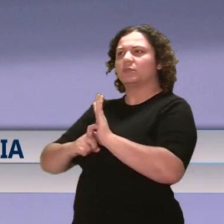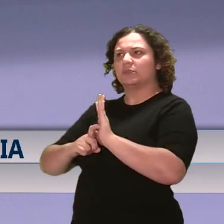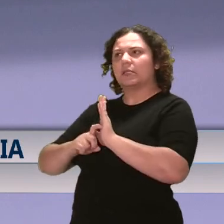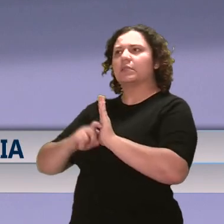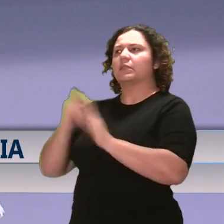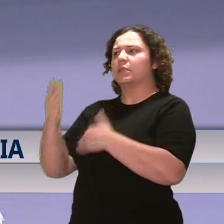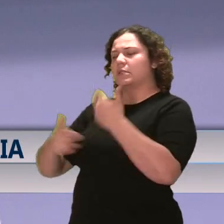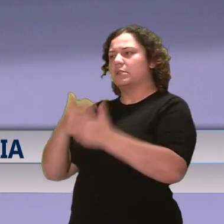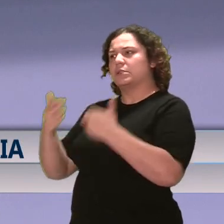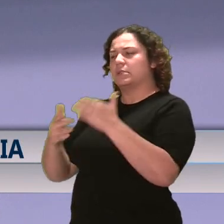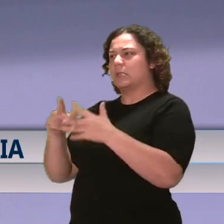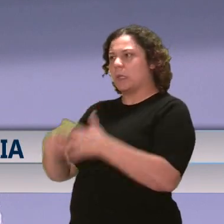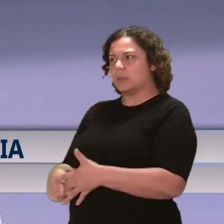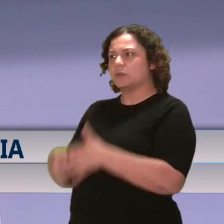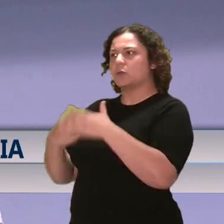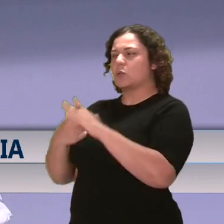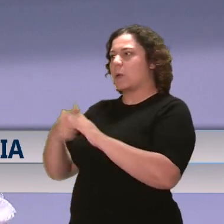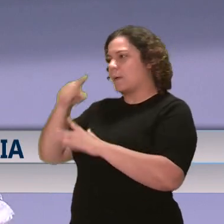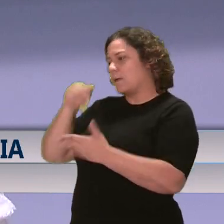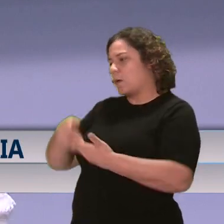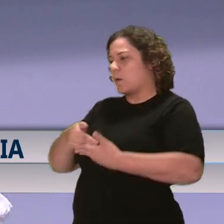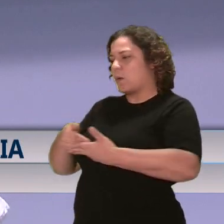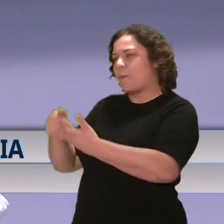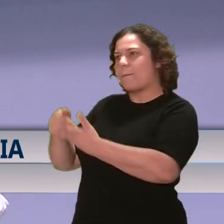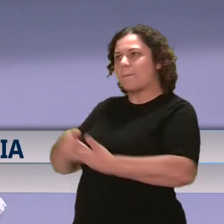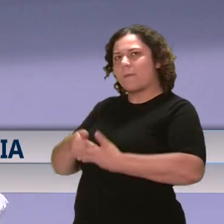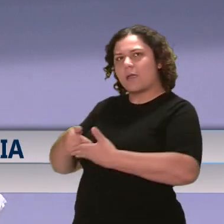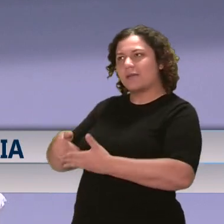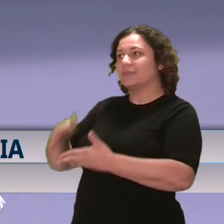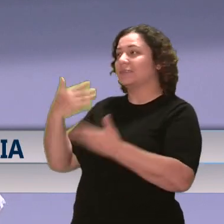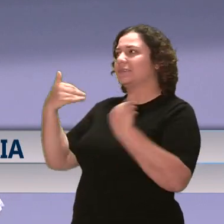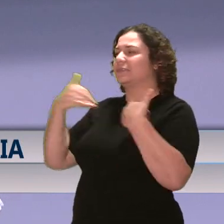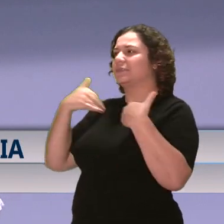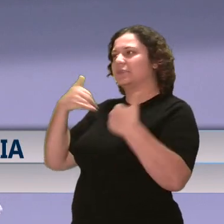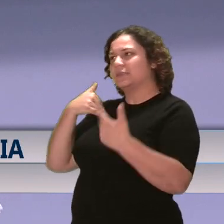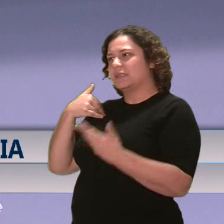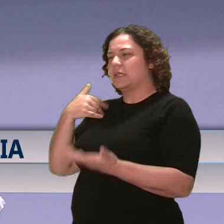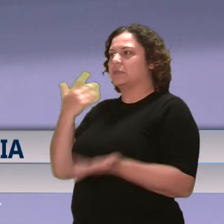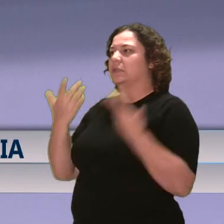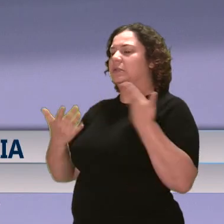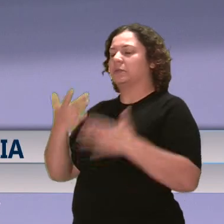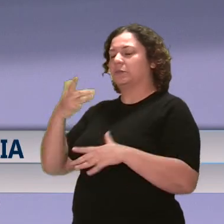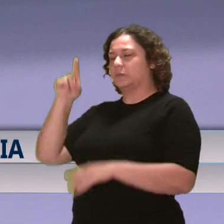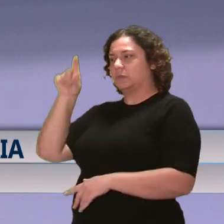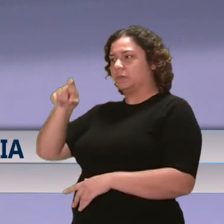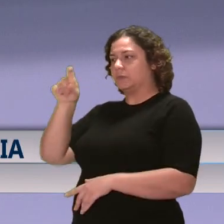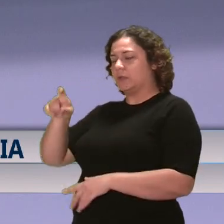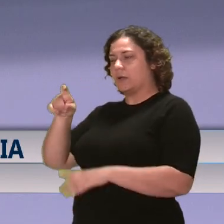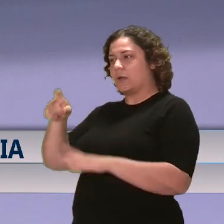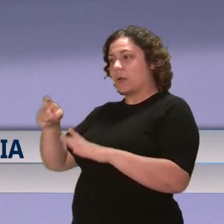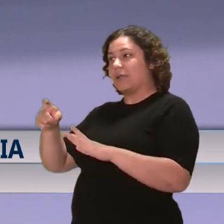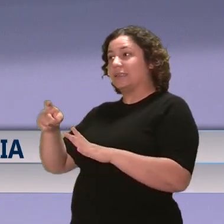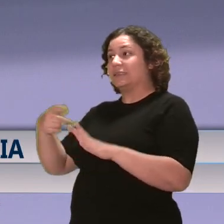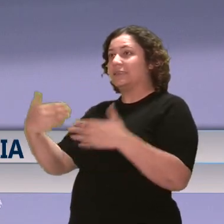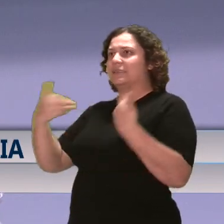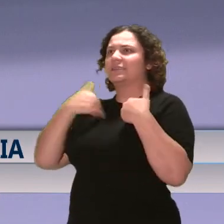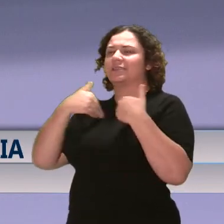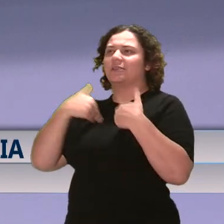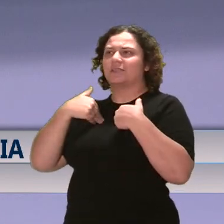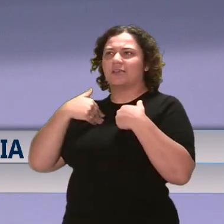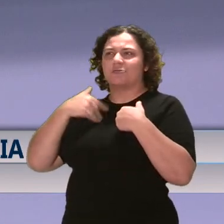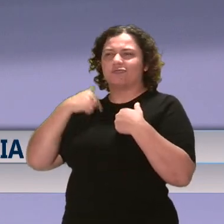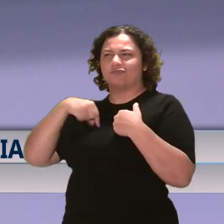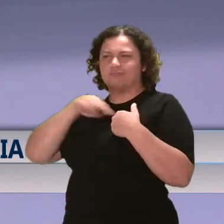periodo inicial desde bebecito hay unos rasgos, ¿verdad?, o posibles necesidades que presente el menor, que